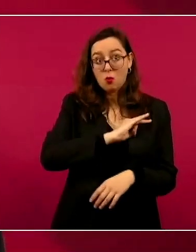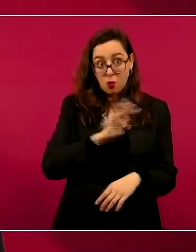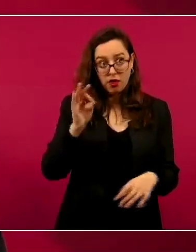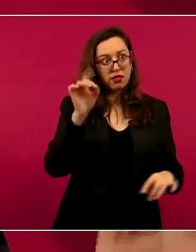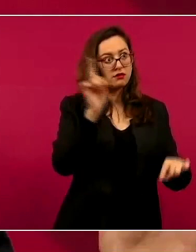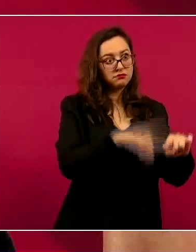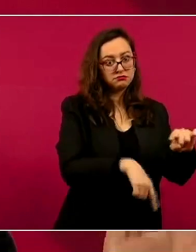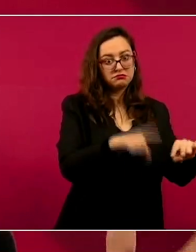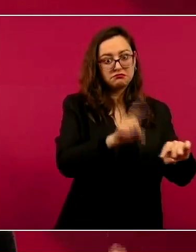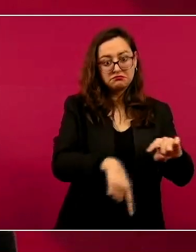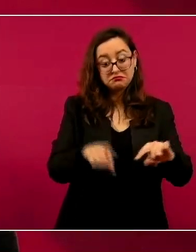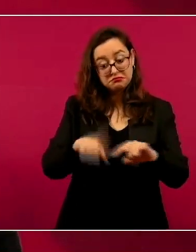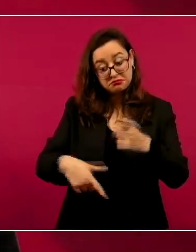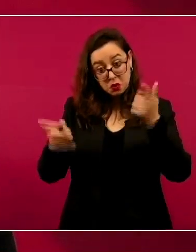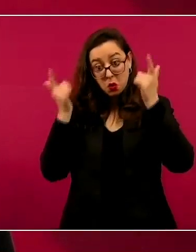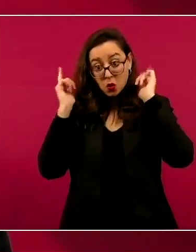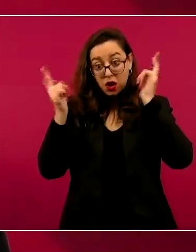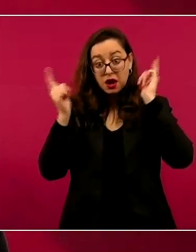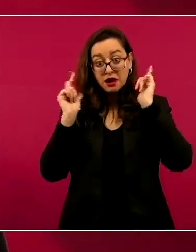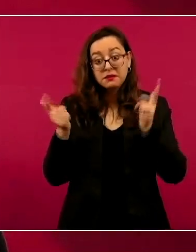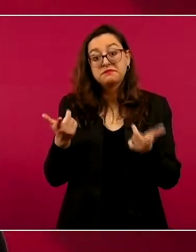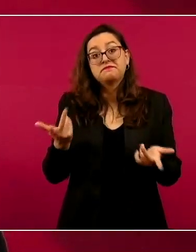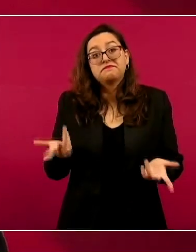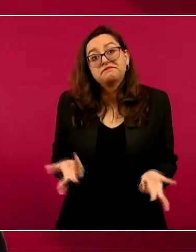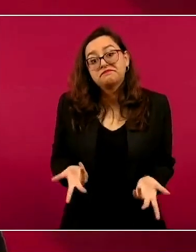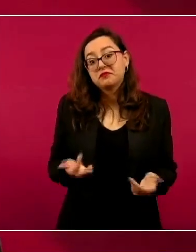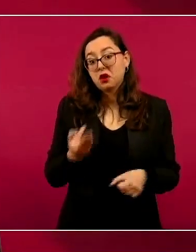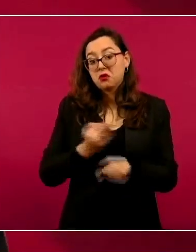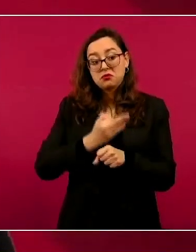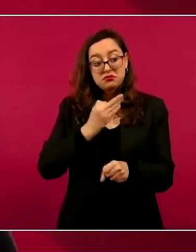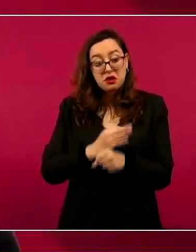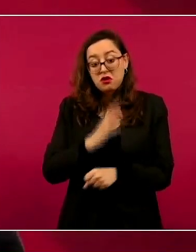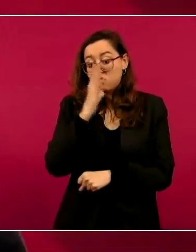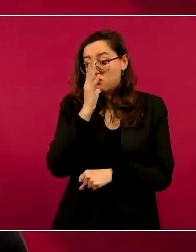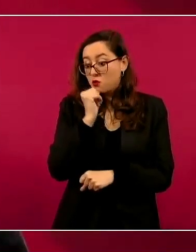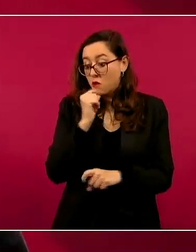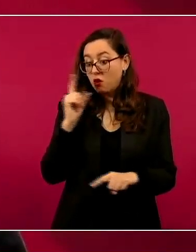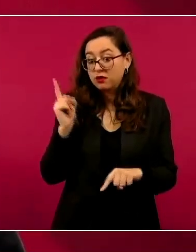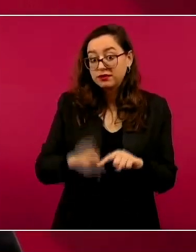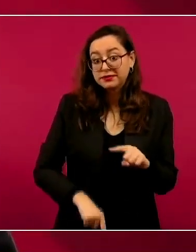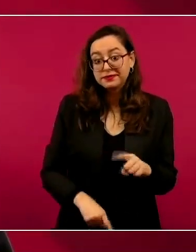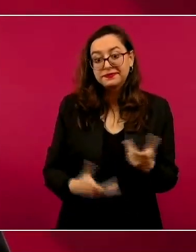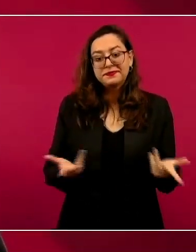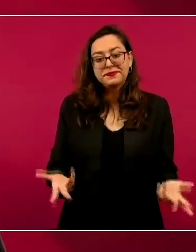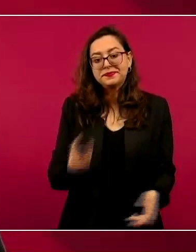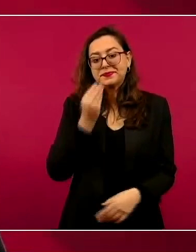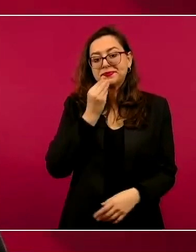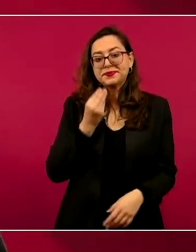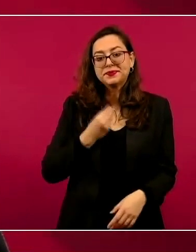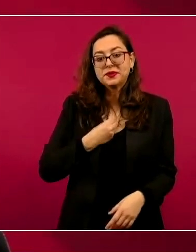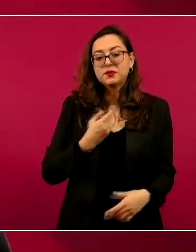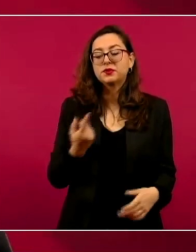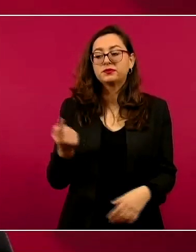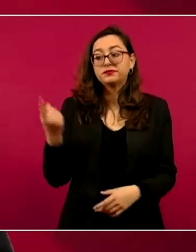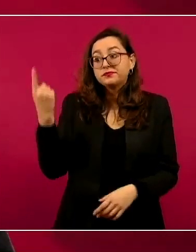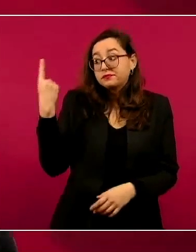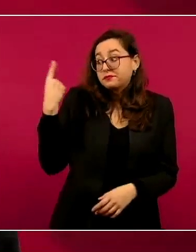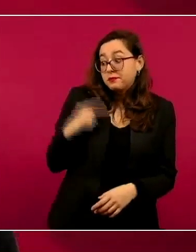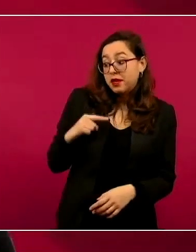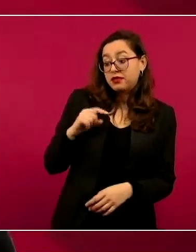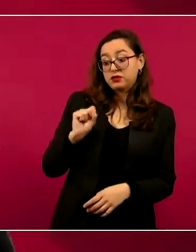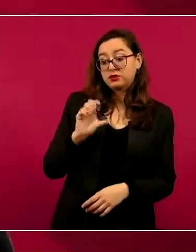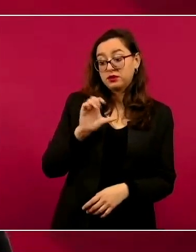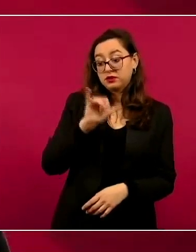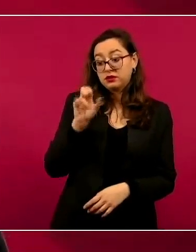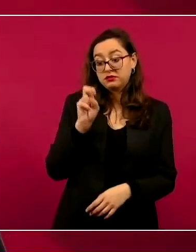pues hay que cumplir con lo que ordena la Corte, el Poder